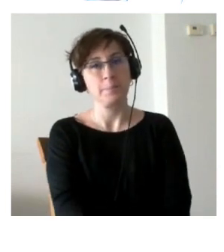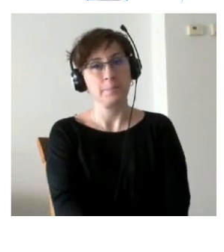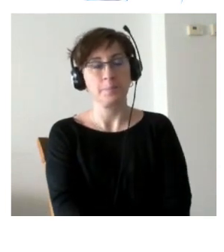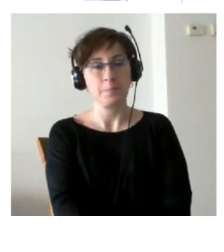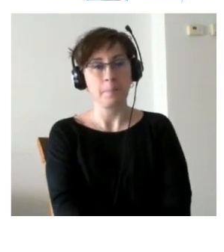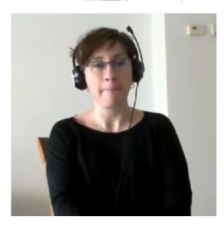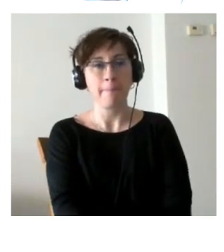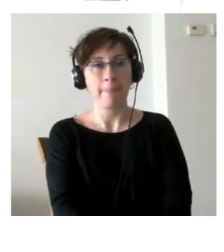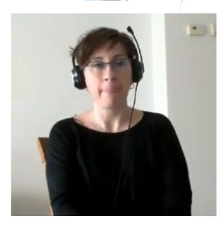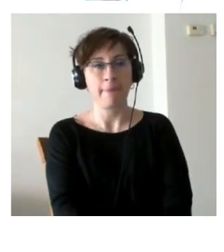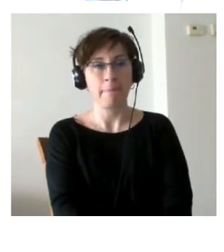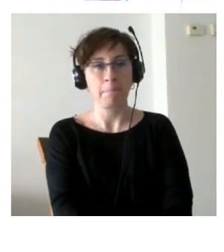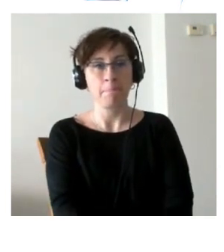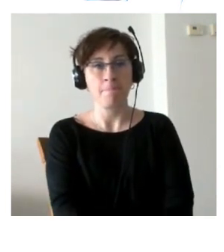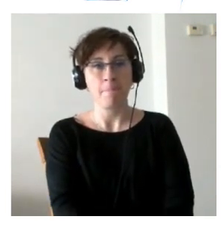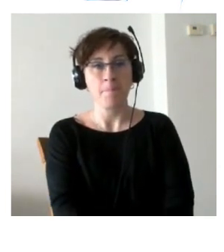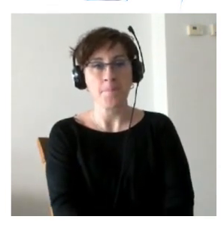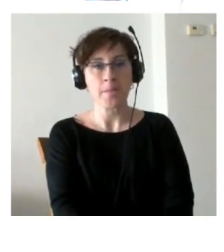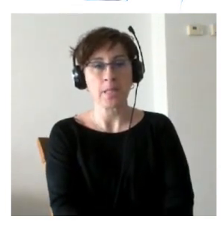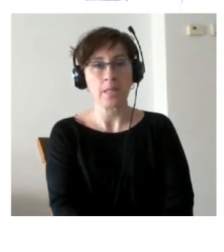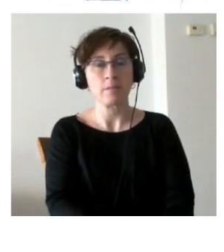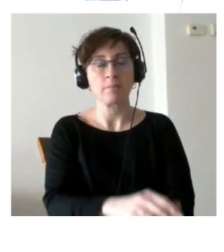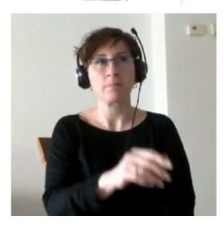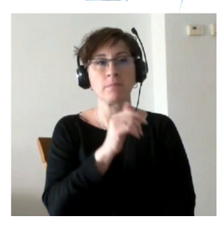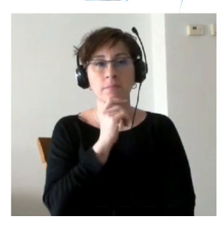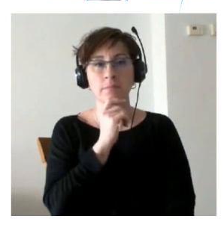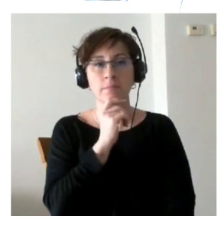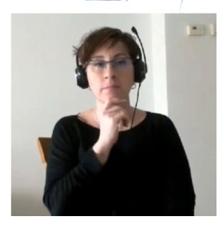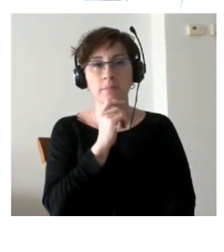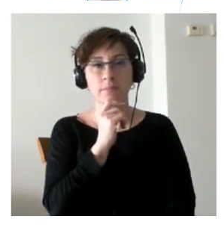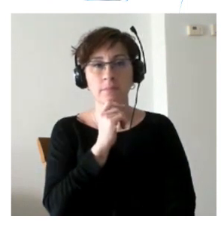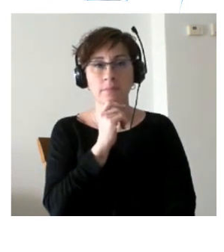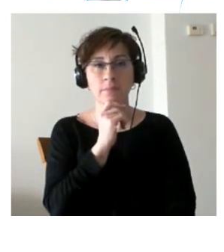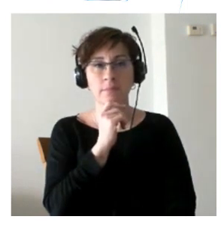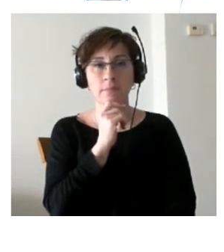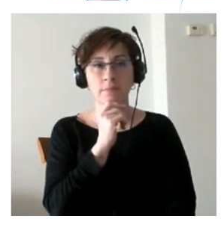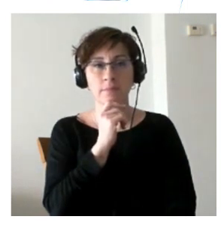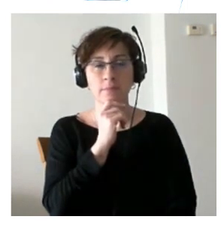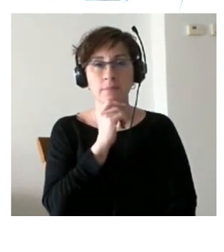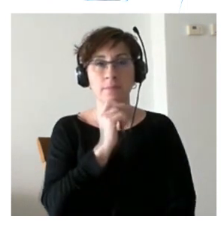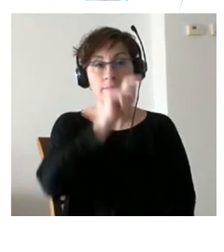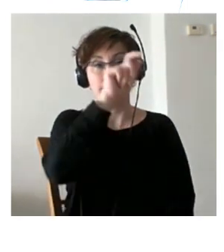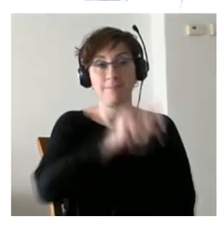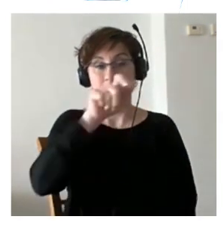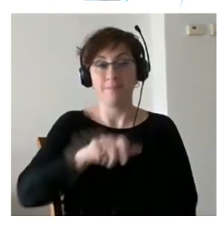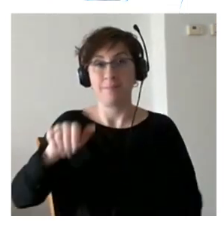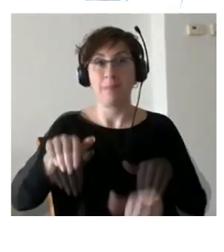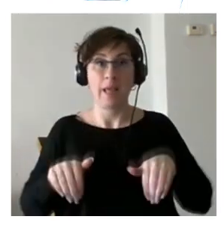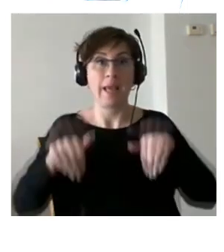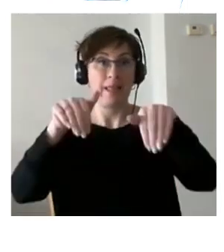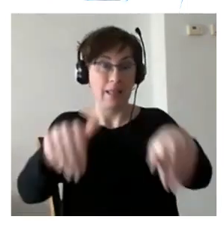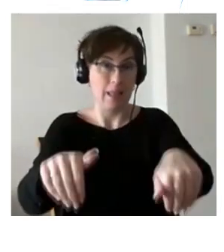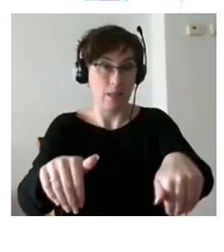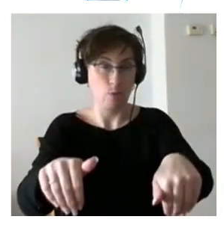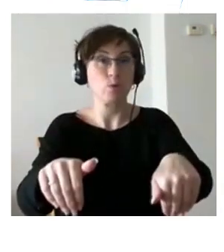las candidatas a participar hubo algo que reguló un poco el proyecto